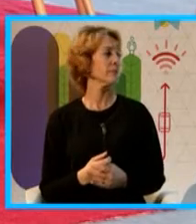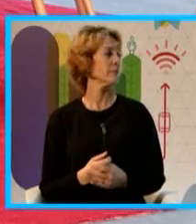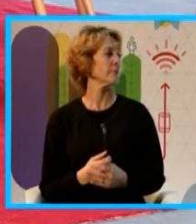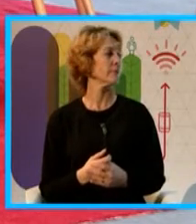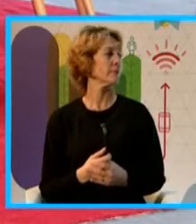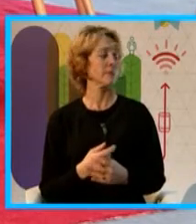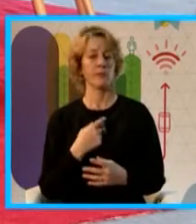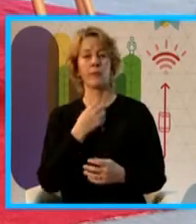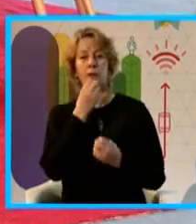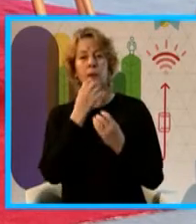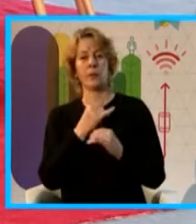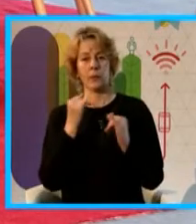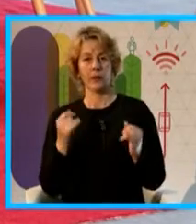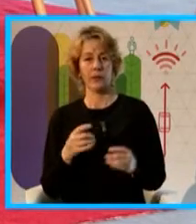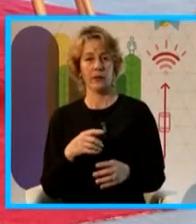Buenos días para todos.